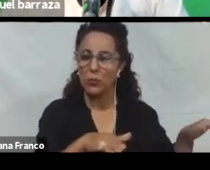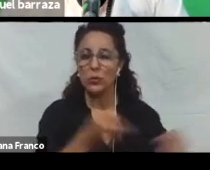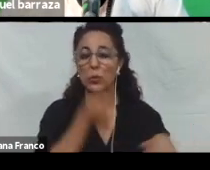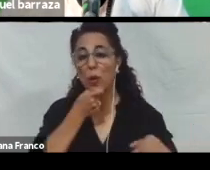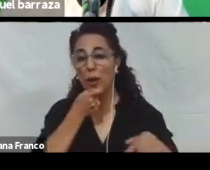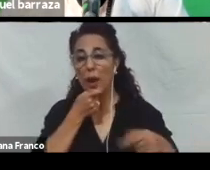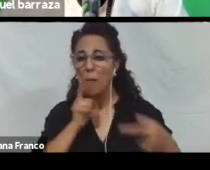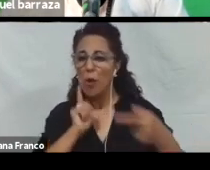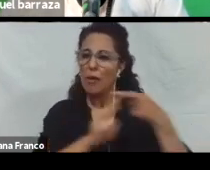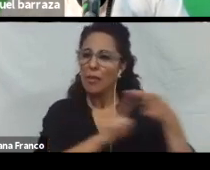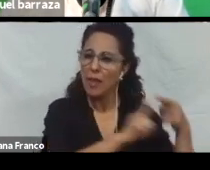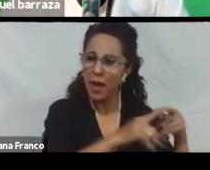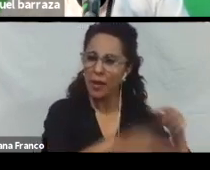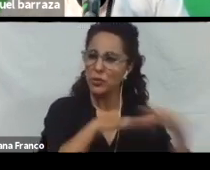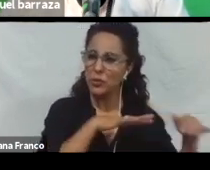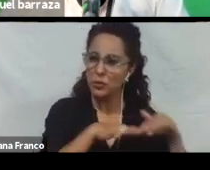foro. Chat.